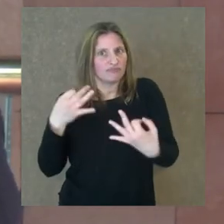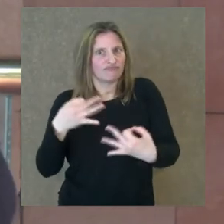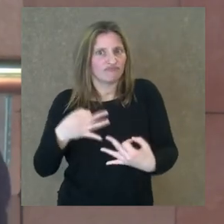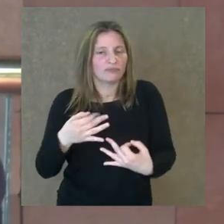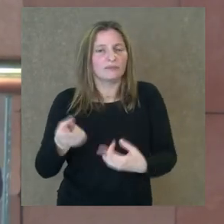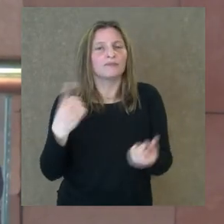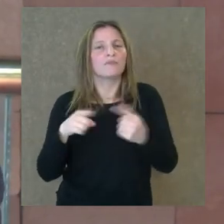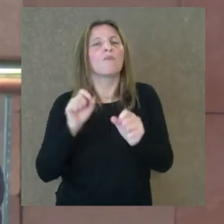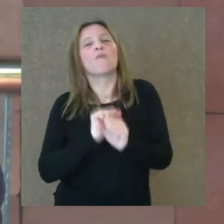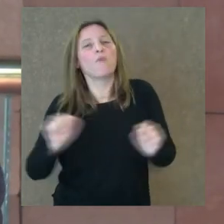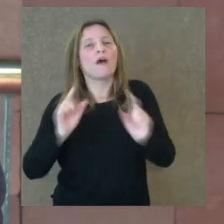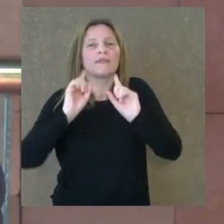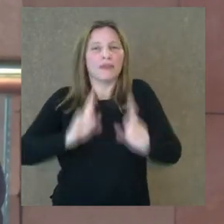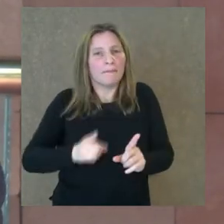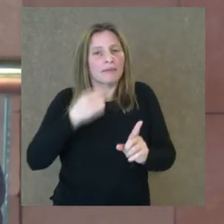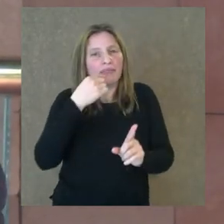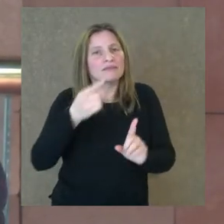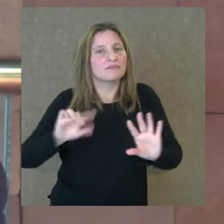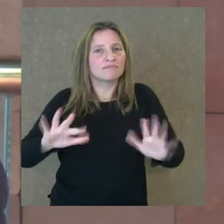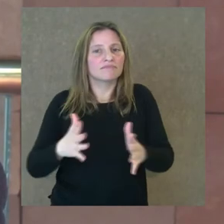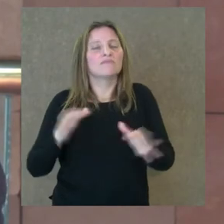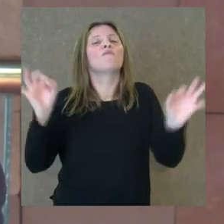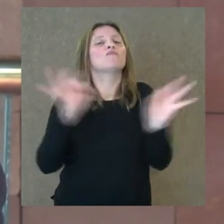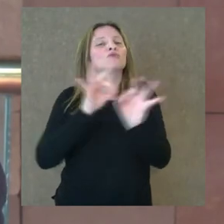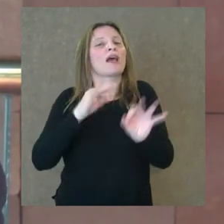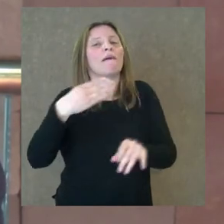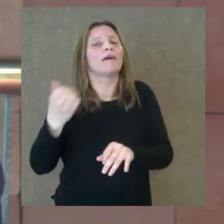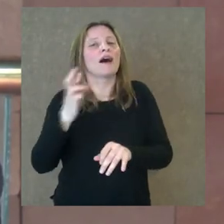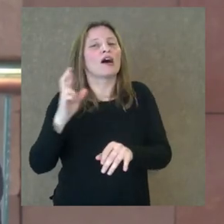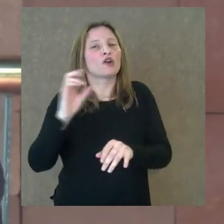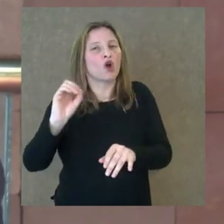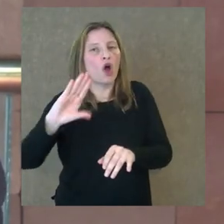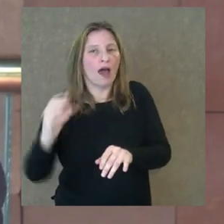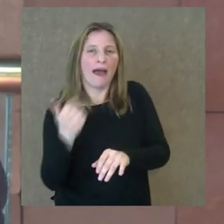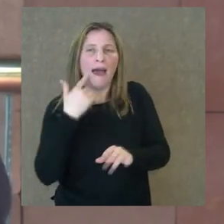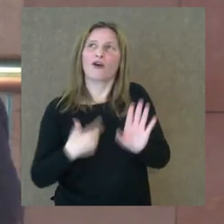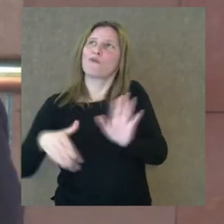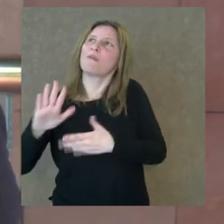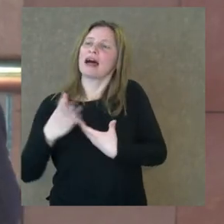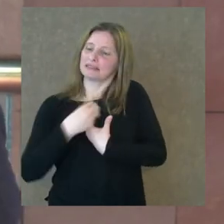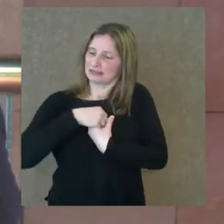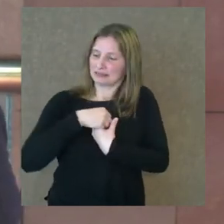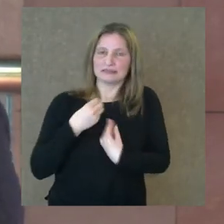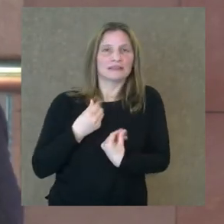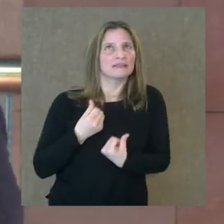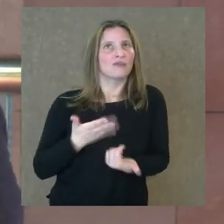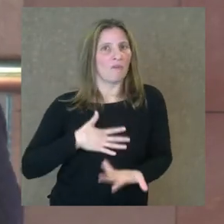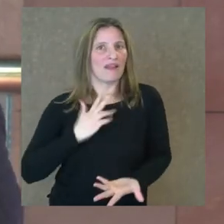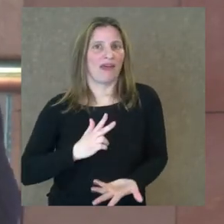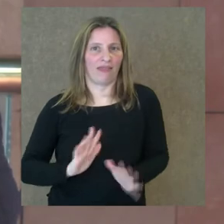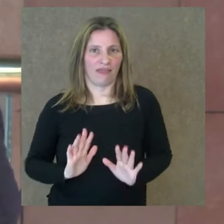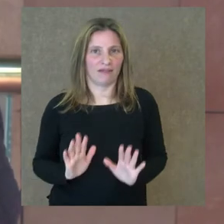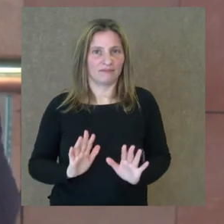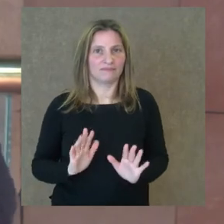de ahí podemos concluir que la música barroca tiene mucho más humanidad en ese aspecto.